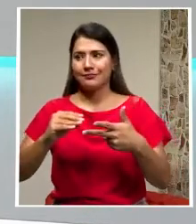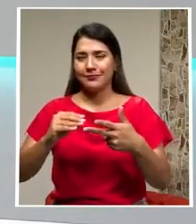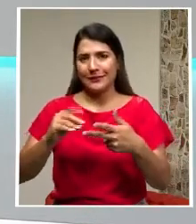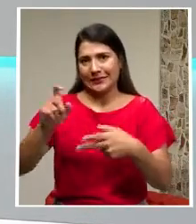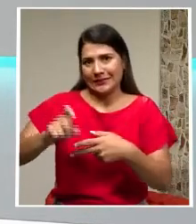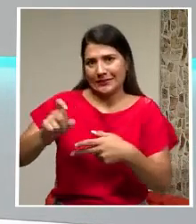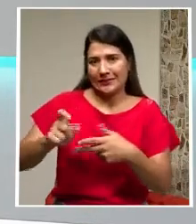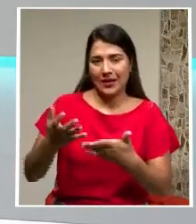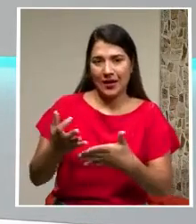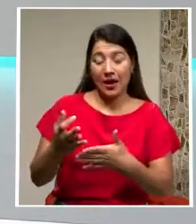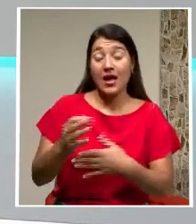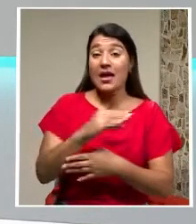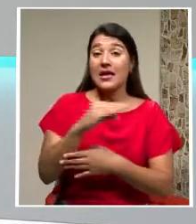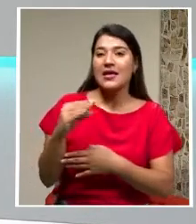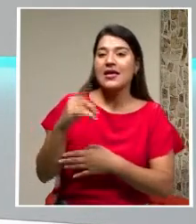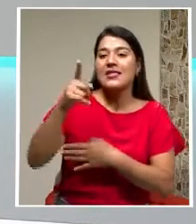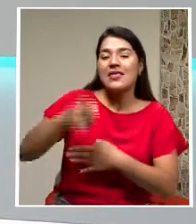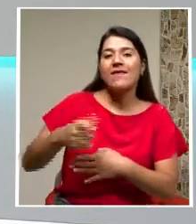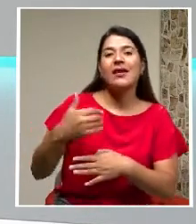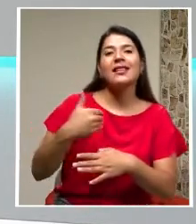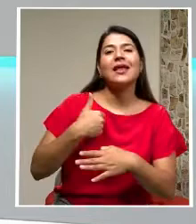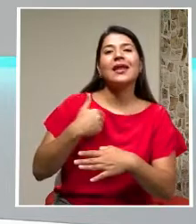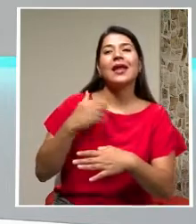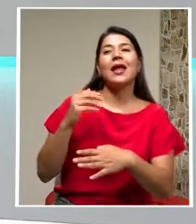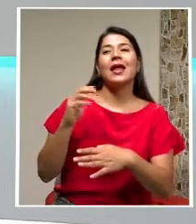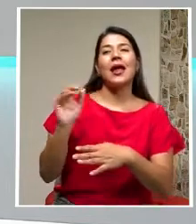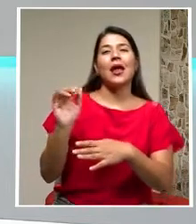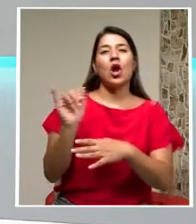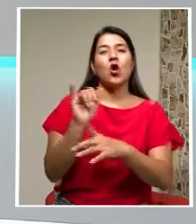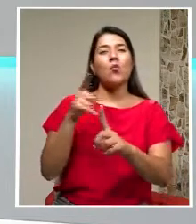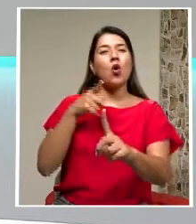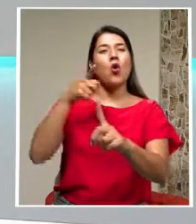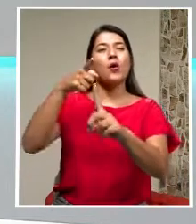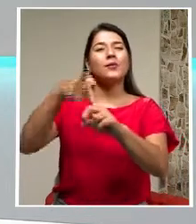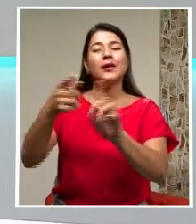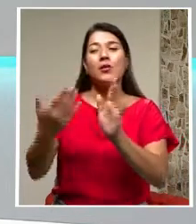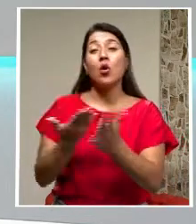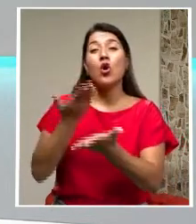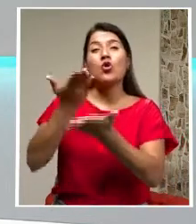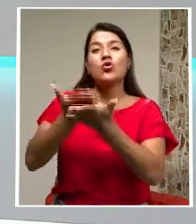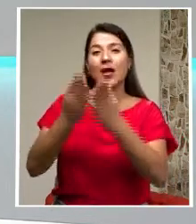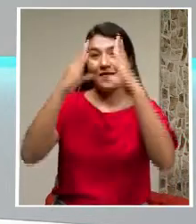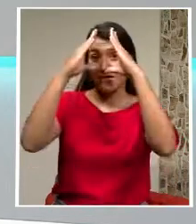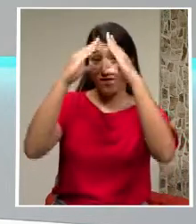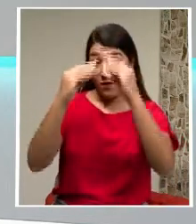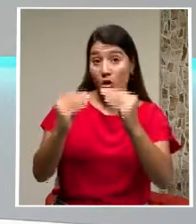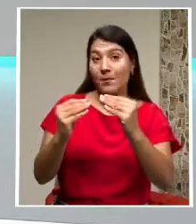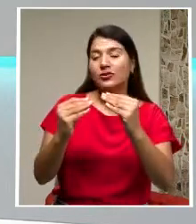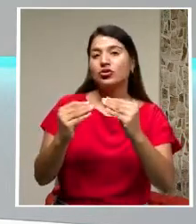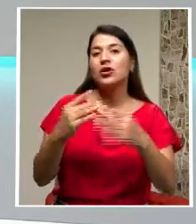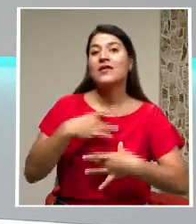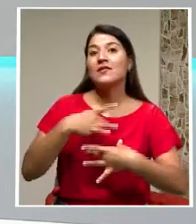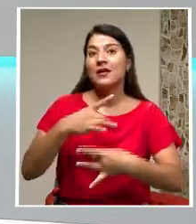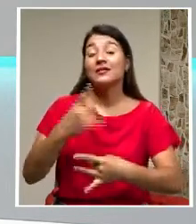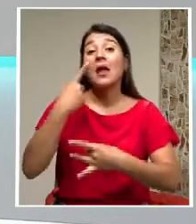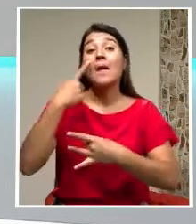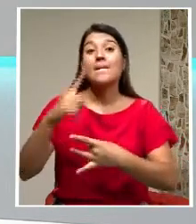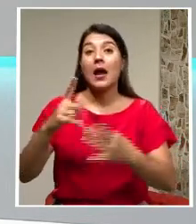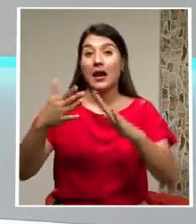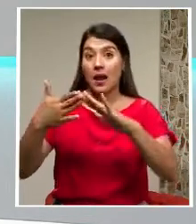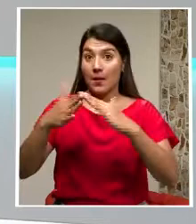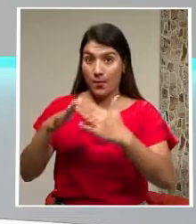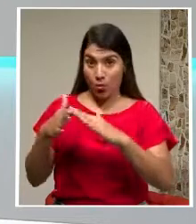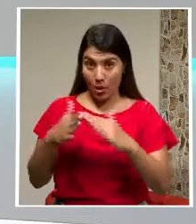Contenidos Que a la ciudadanía Le tengan que interesar Y le tengamos que hacer De su interés Este